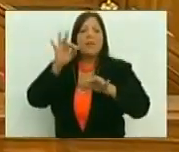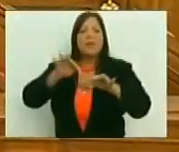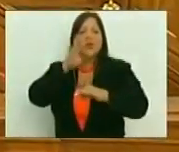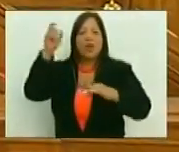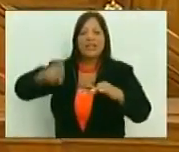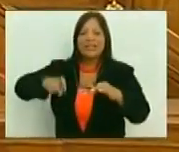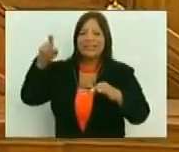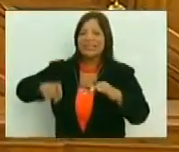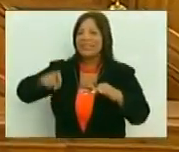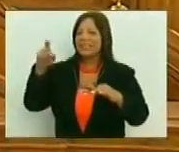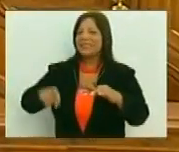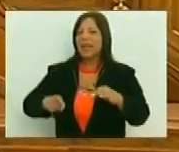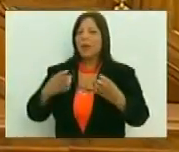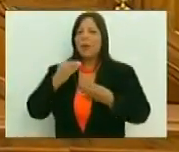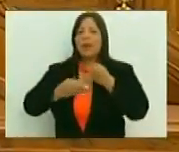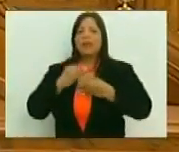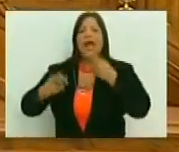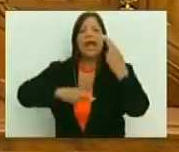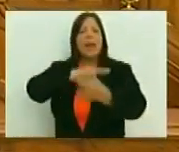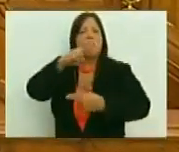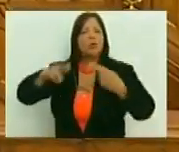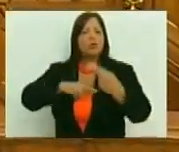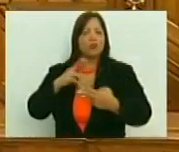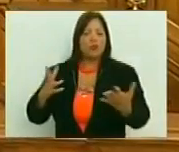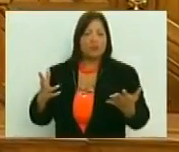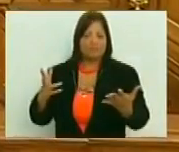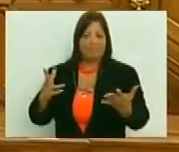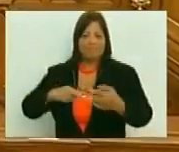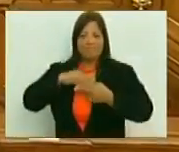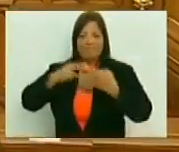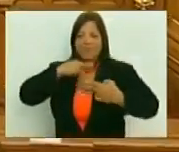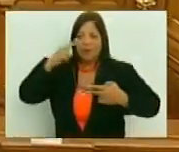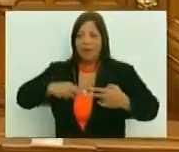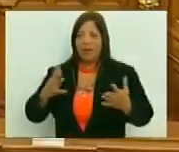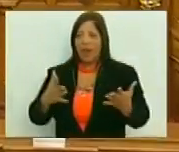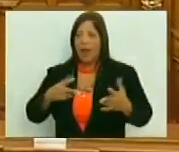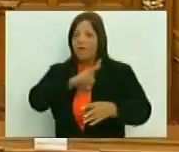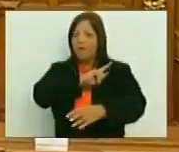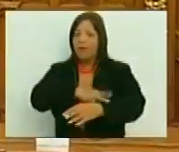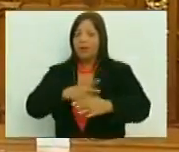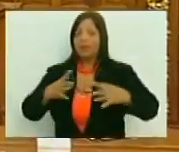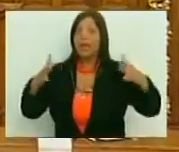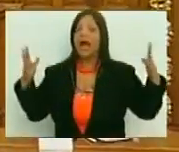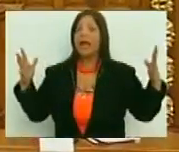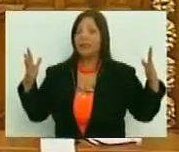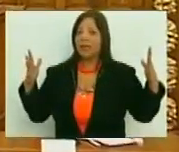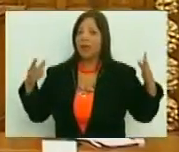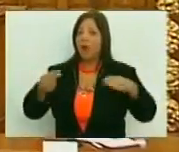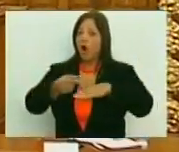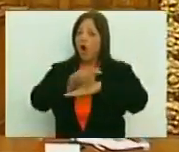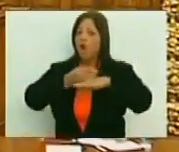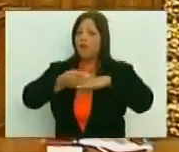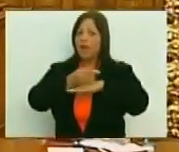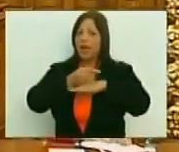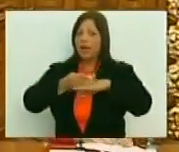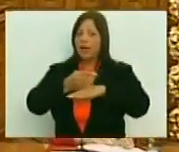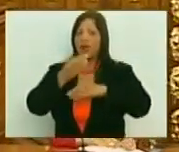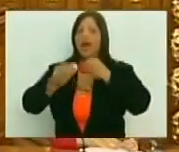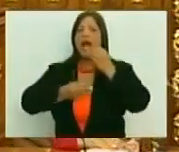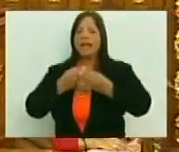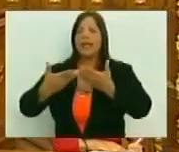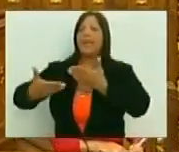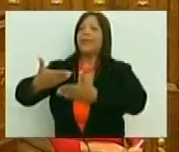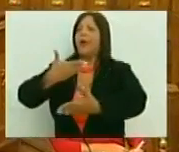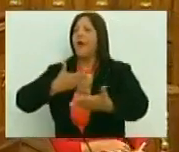necesitamos, para hacer una revolución, la realidad es tiránica, el gobierno como tal, tiene que hacer los